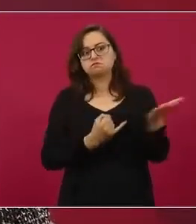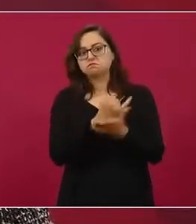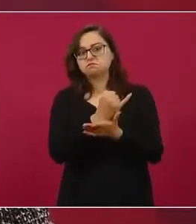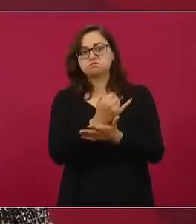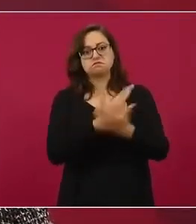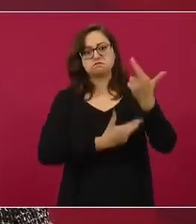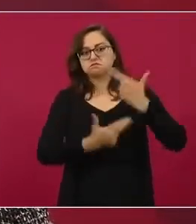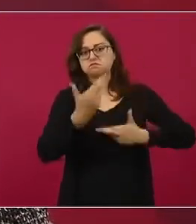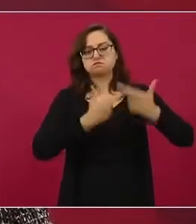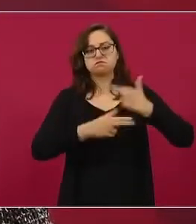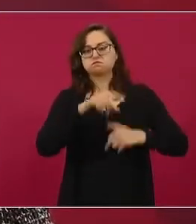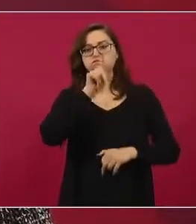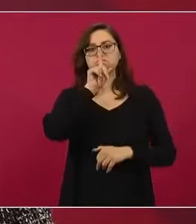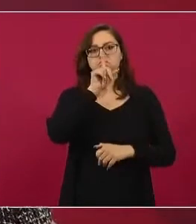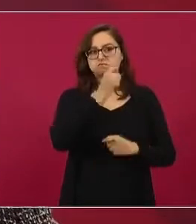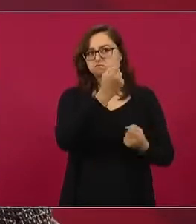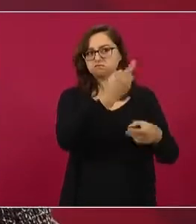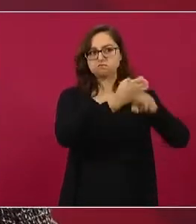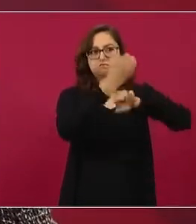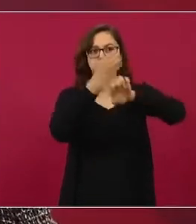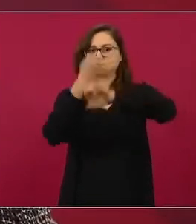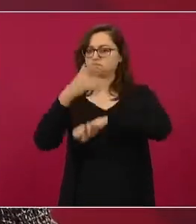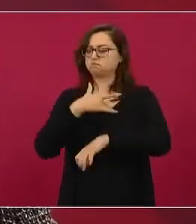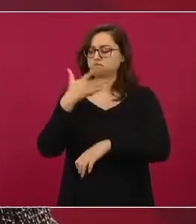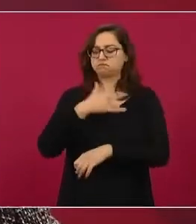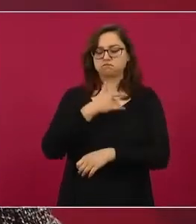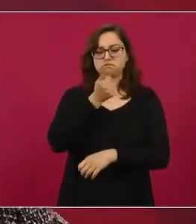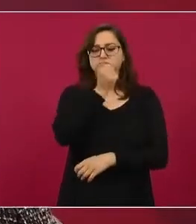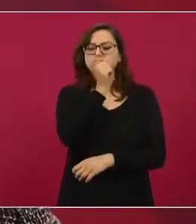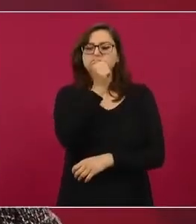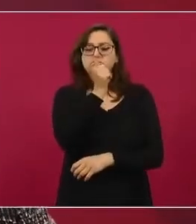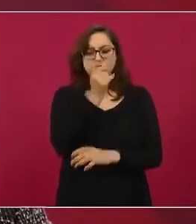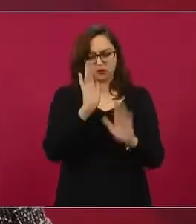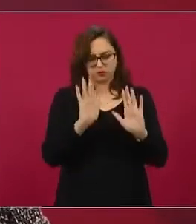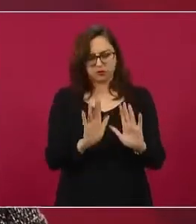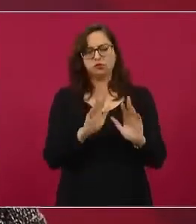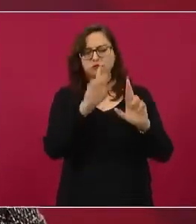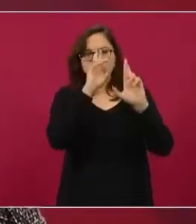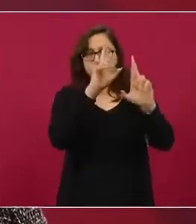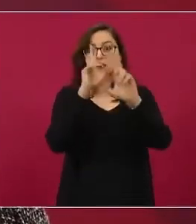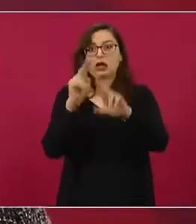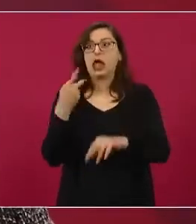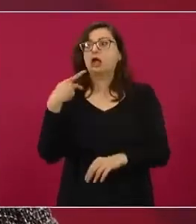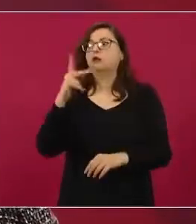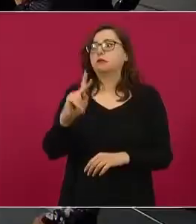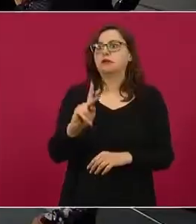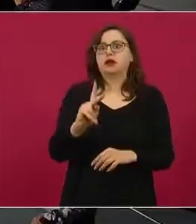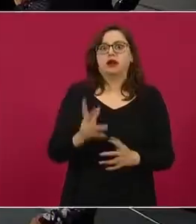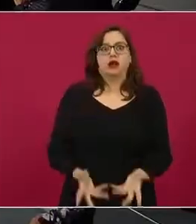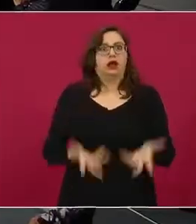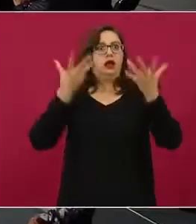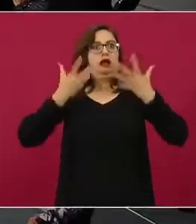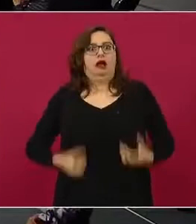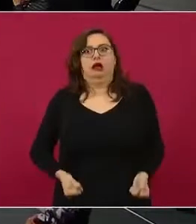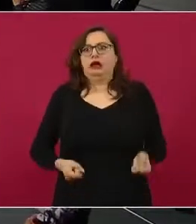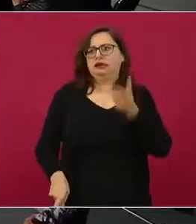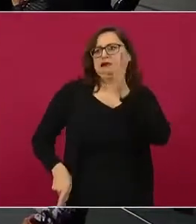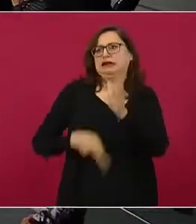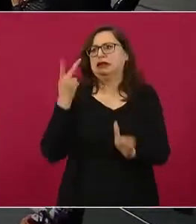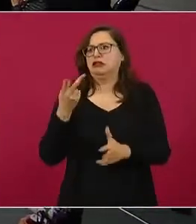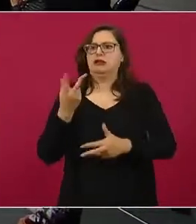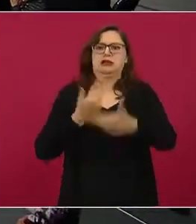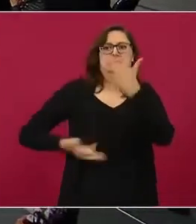estado tiene y cada contexto tiene, pero que no caigamos también en ese pánico de que ya queramos todos encerrarnos y